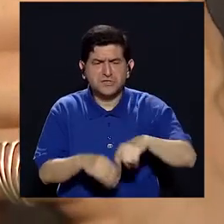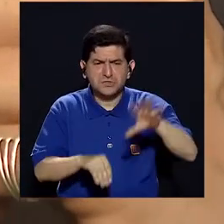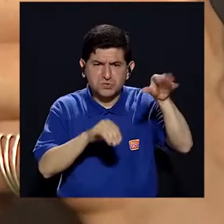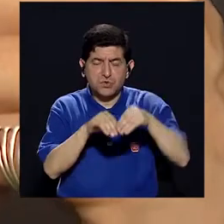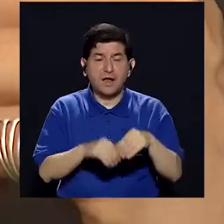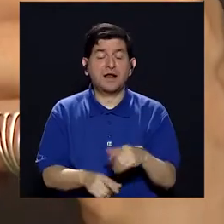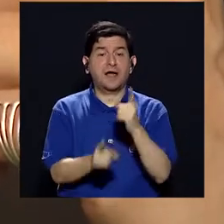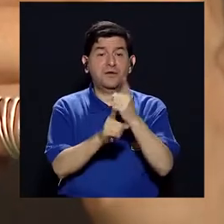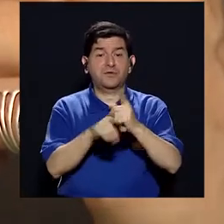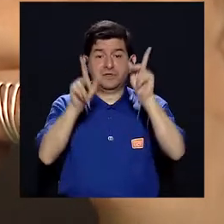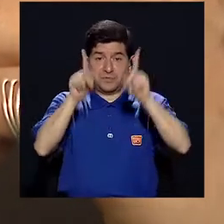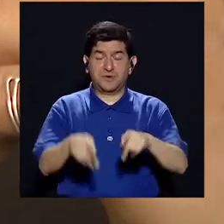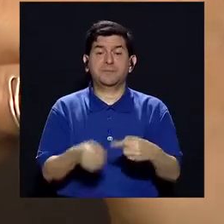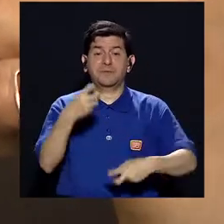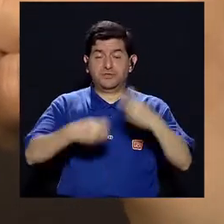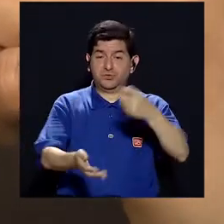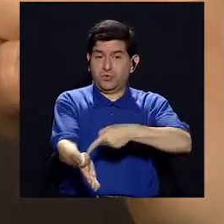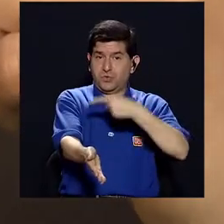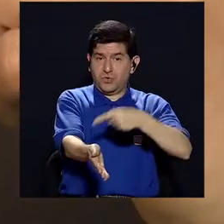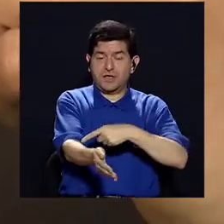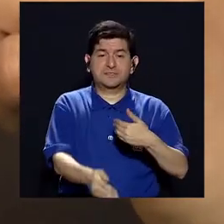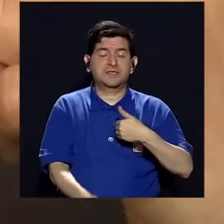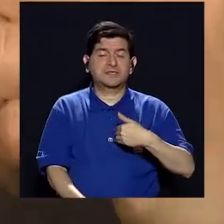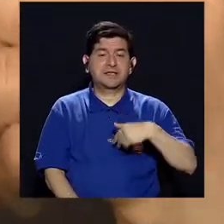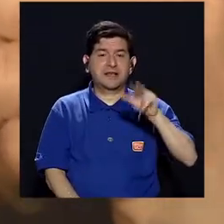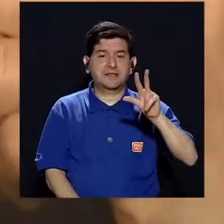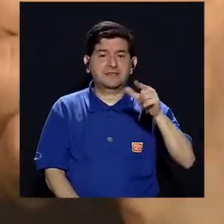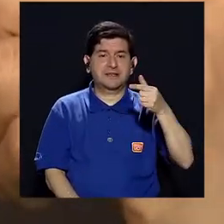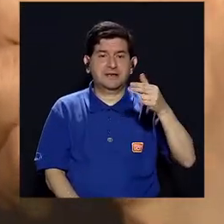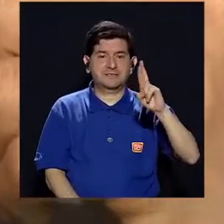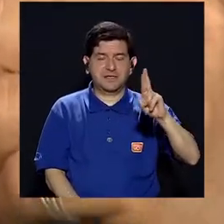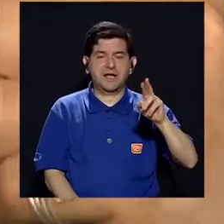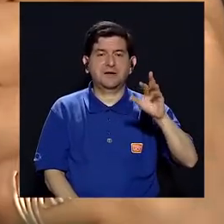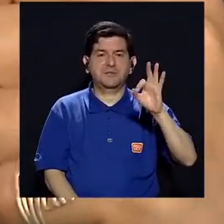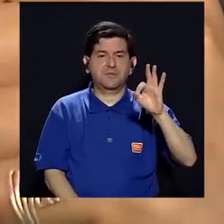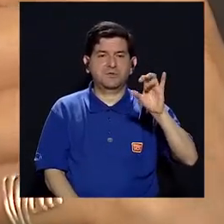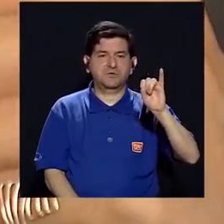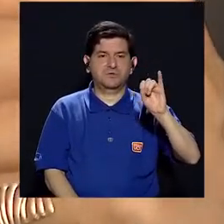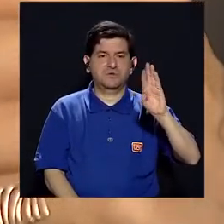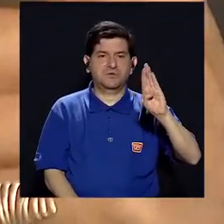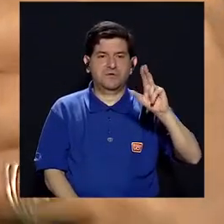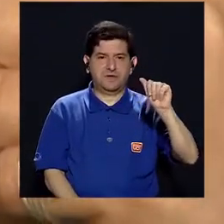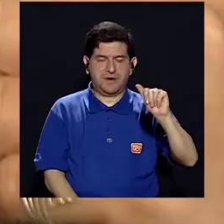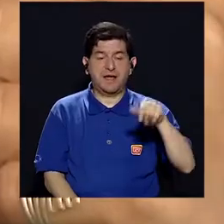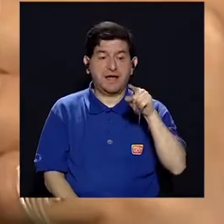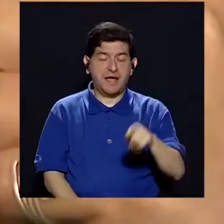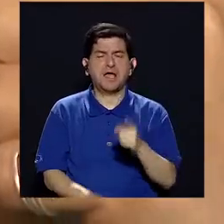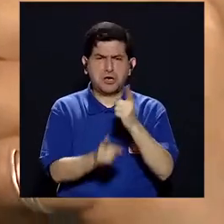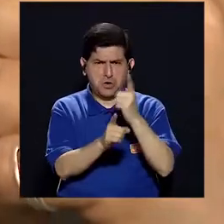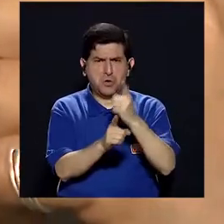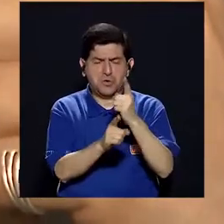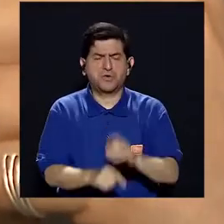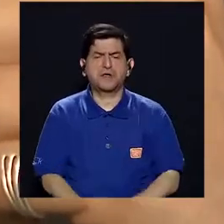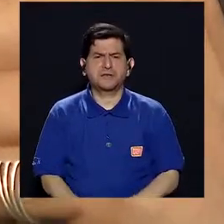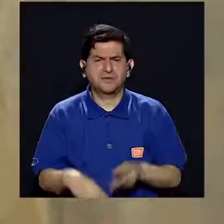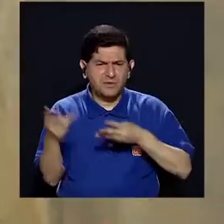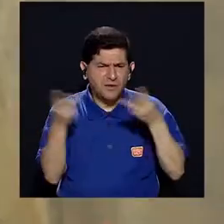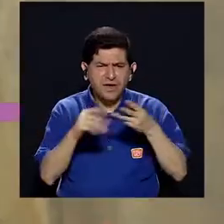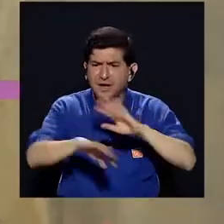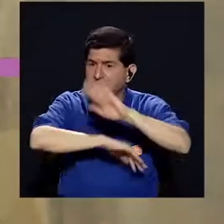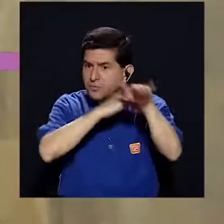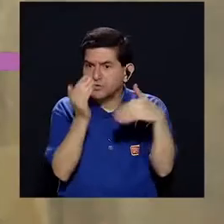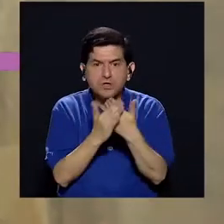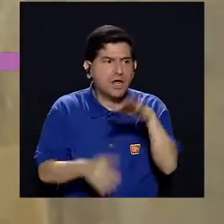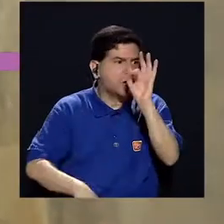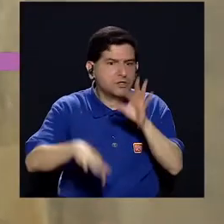este es un producto apto para diabéticos y también tiene 3 gramos de fibra, que lo ideal es que uno busque productos con 2, 3 gramos de fibra. O sea que en el